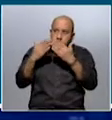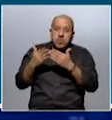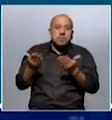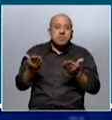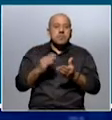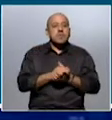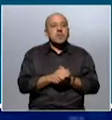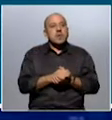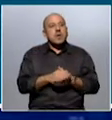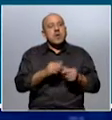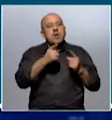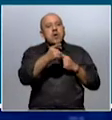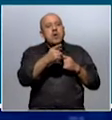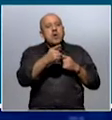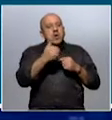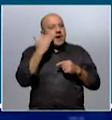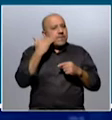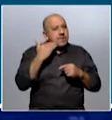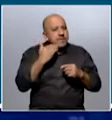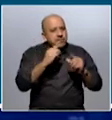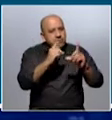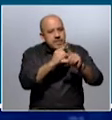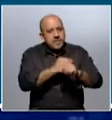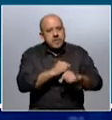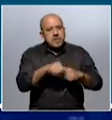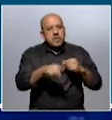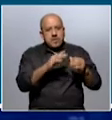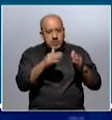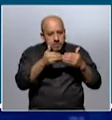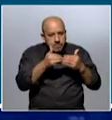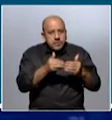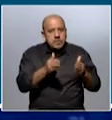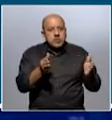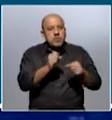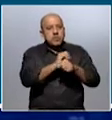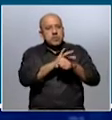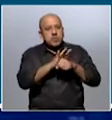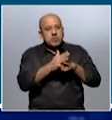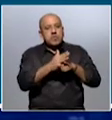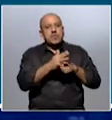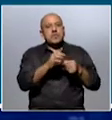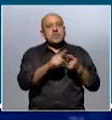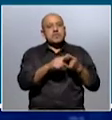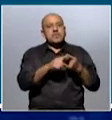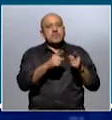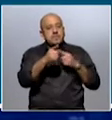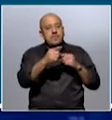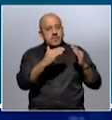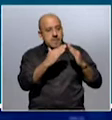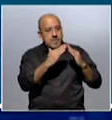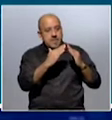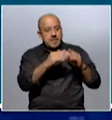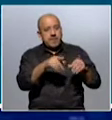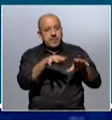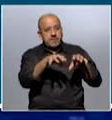Bueno, a fines de abril se dieron los primeros casos de la COVID-19 justamente en establecimientos de